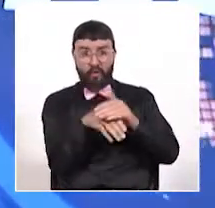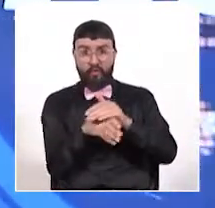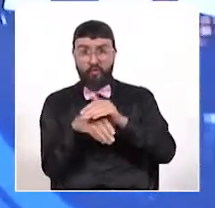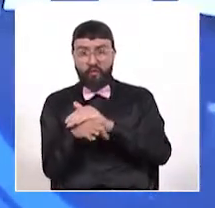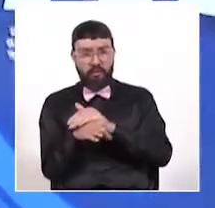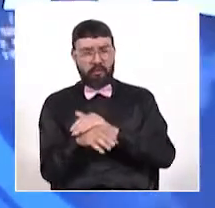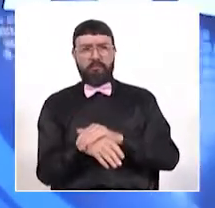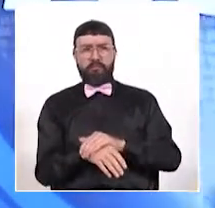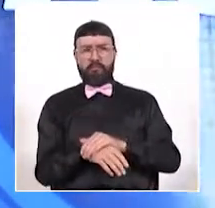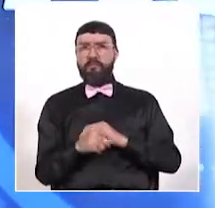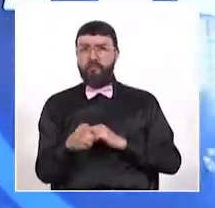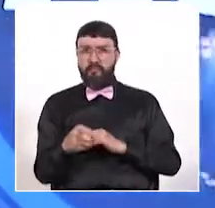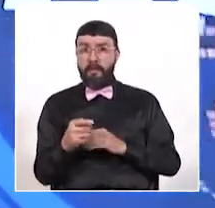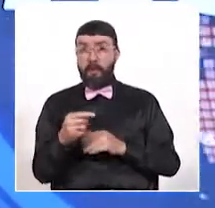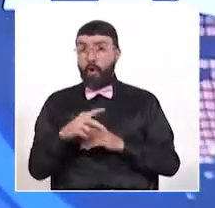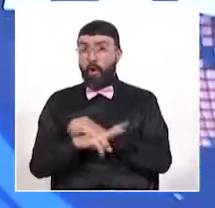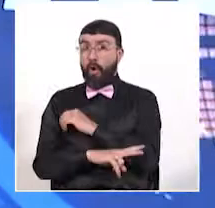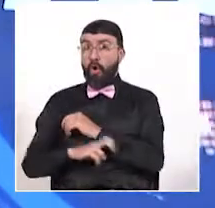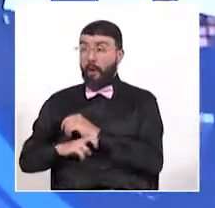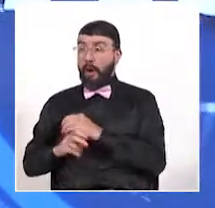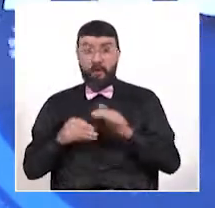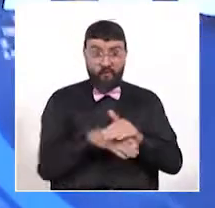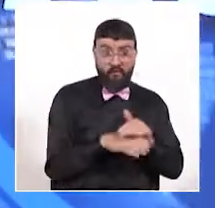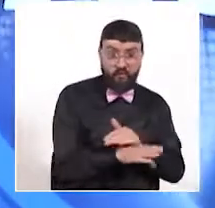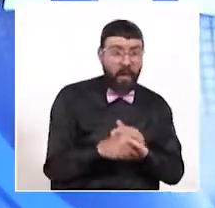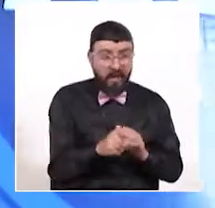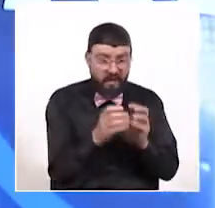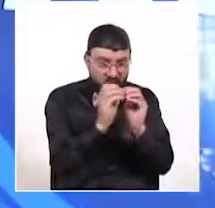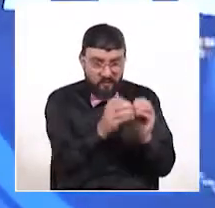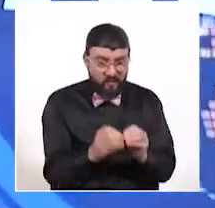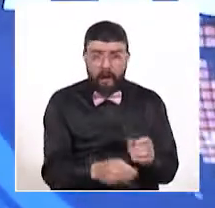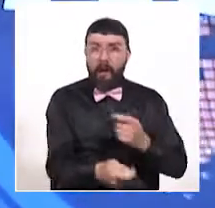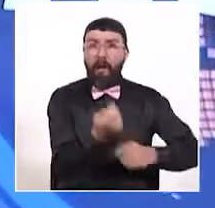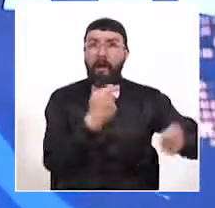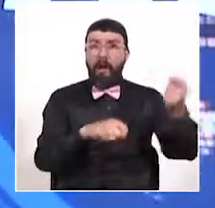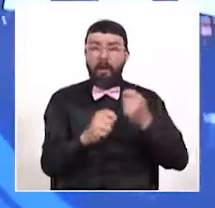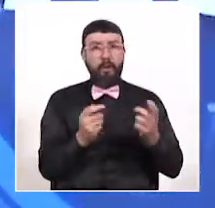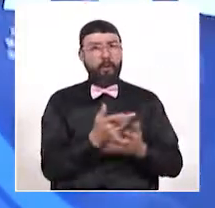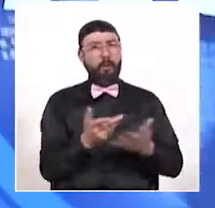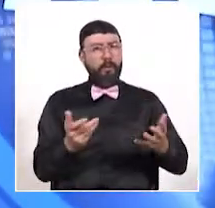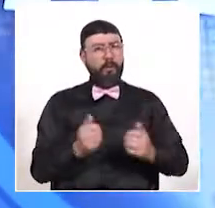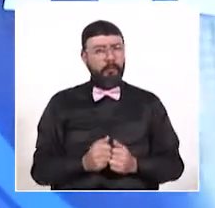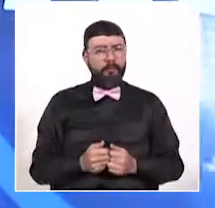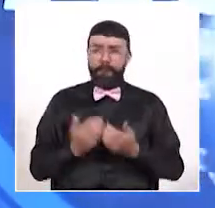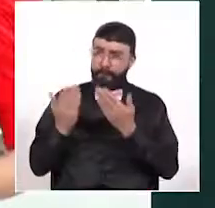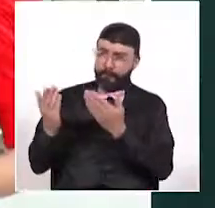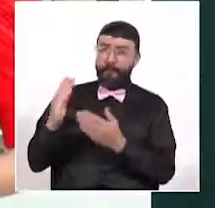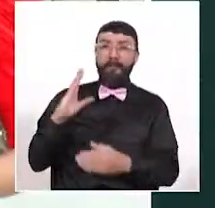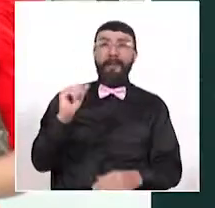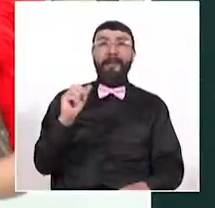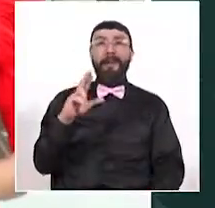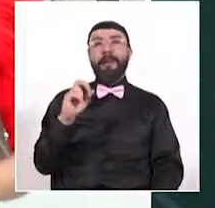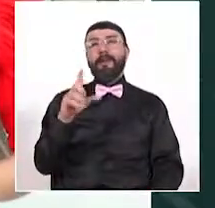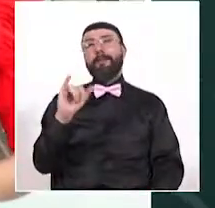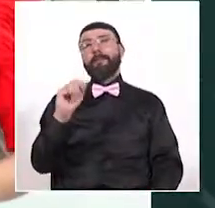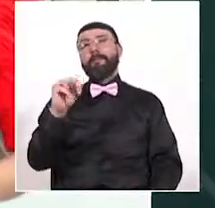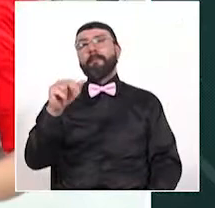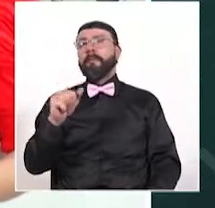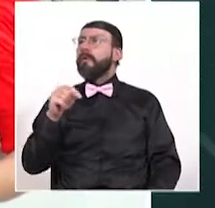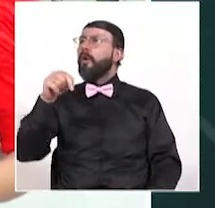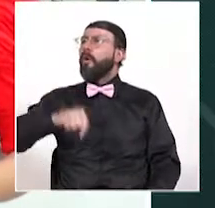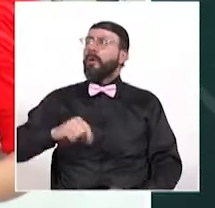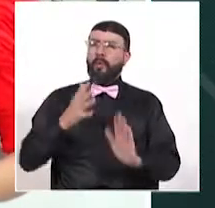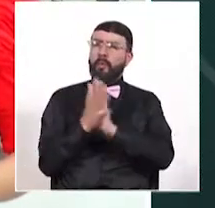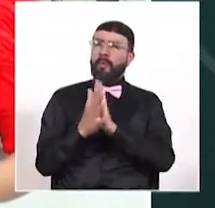sitios más utilizados como fachada para cometer este tipo de delitos. Carolina Hurtado, ¿cuál es el balance que tenemos a